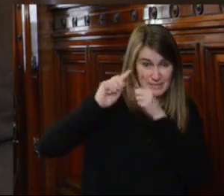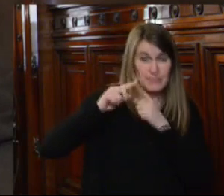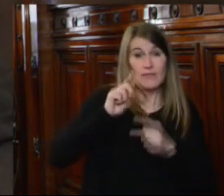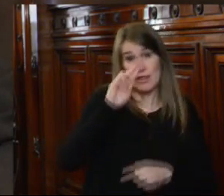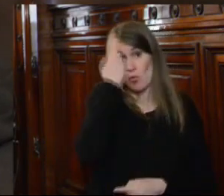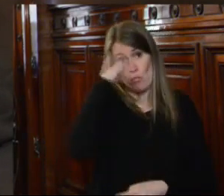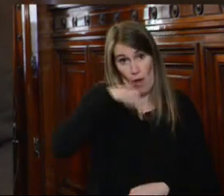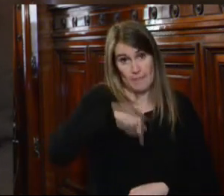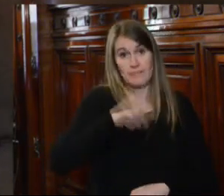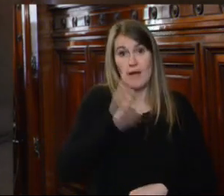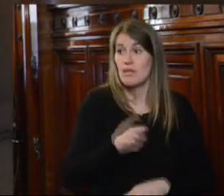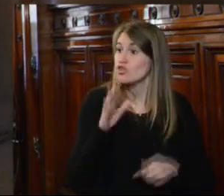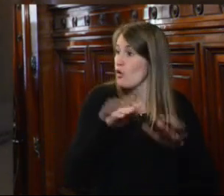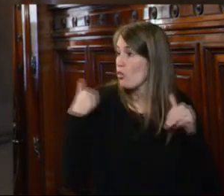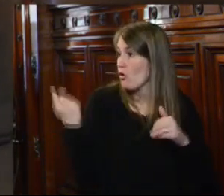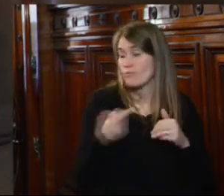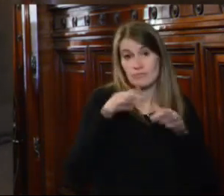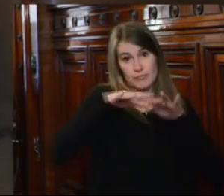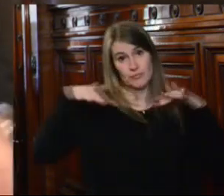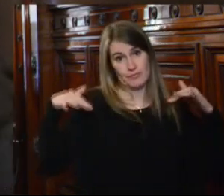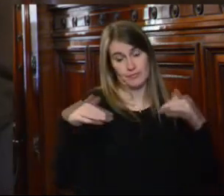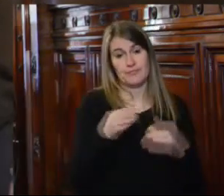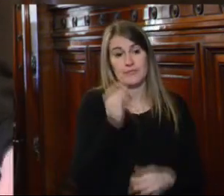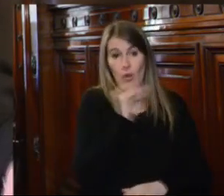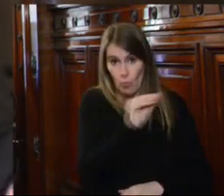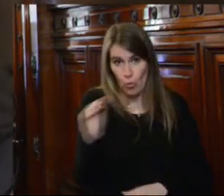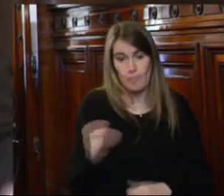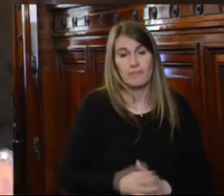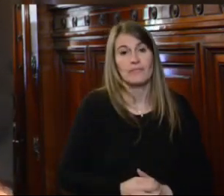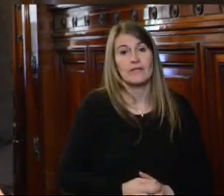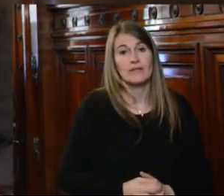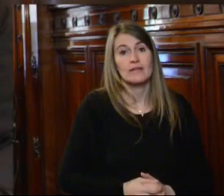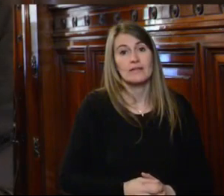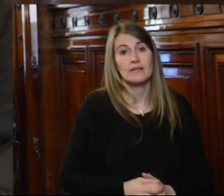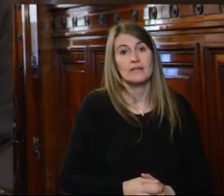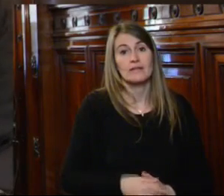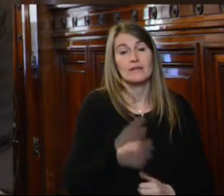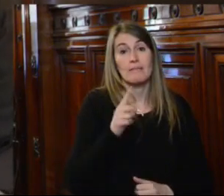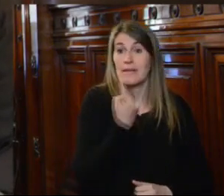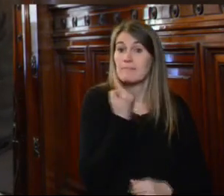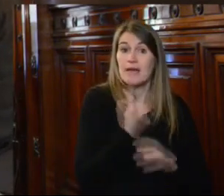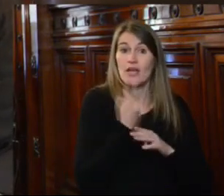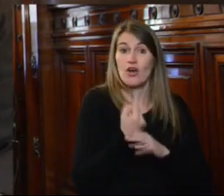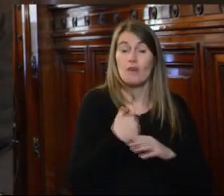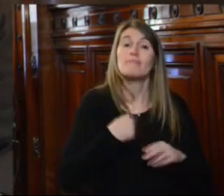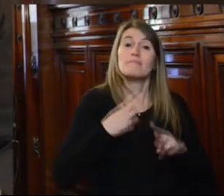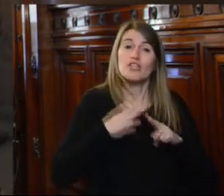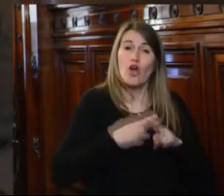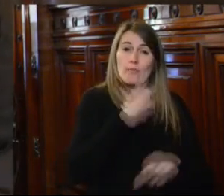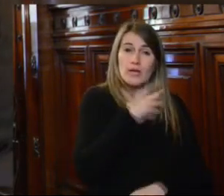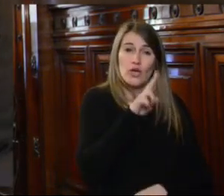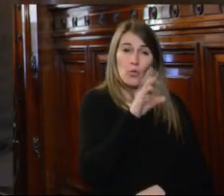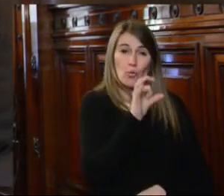Uruguay y auditorio todo en primer lugar deseo mi nombre es Gustavo